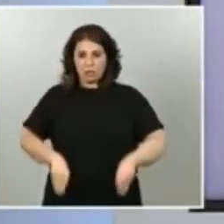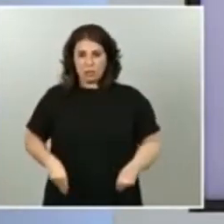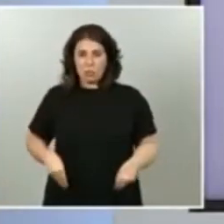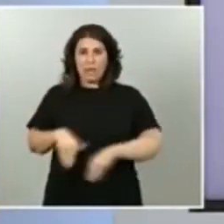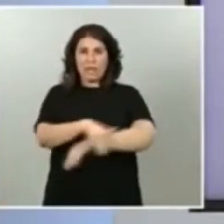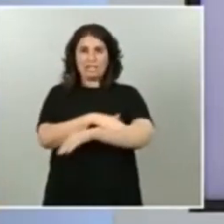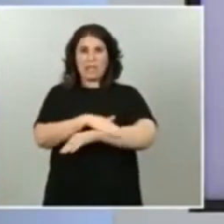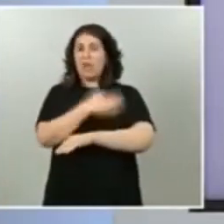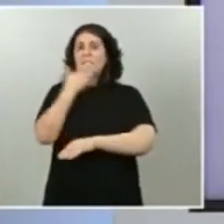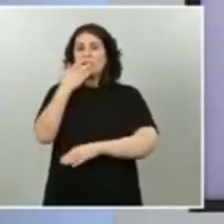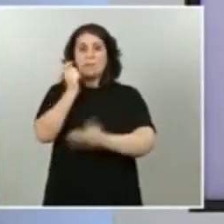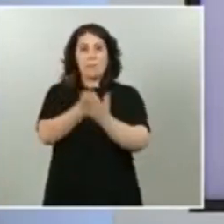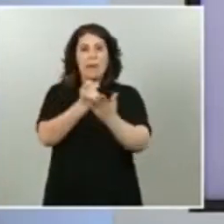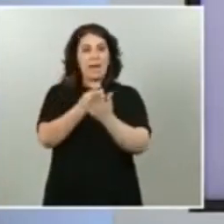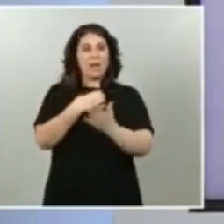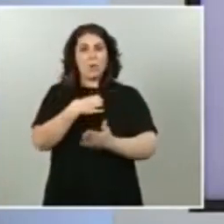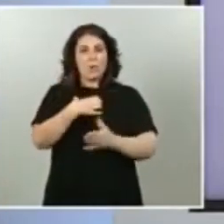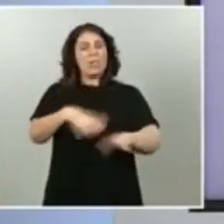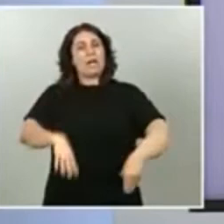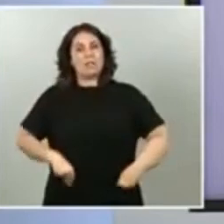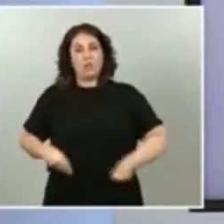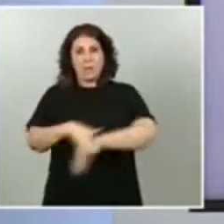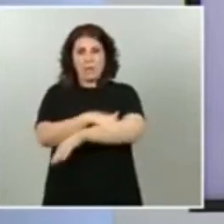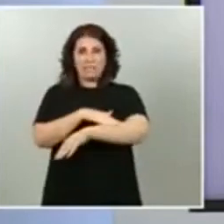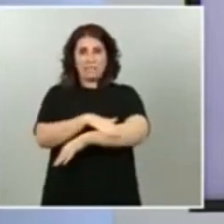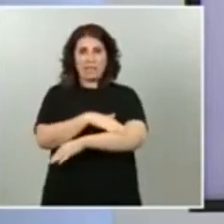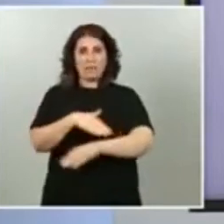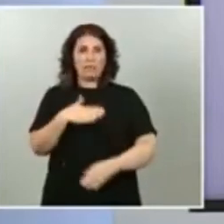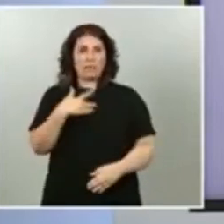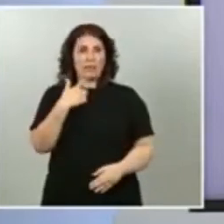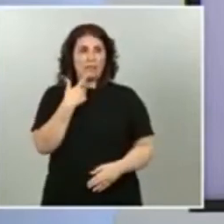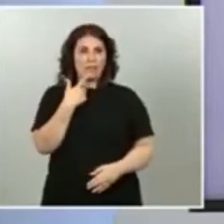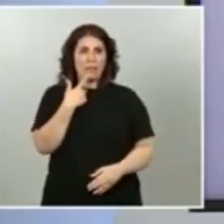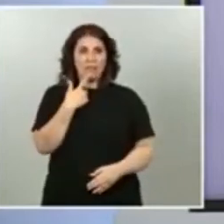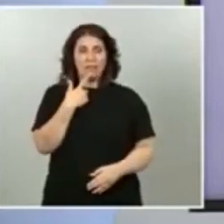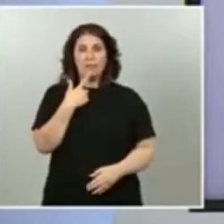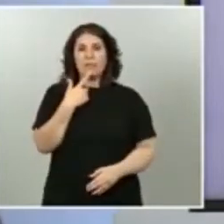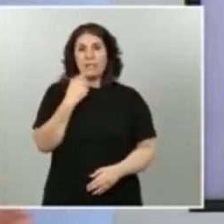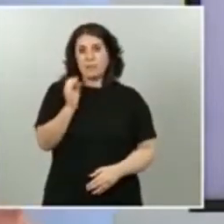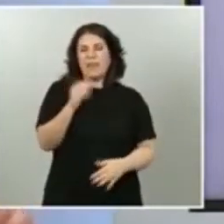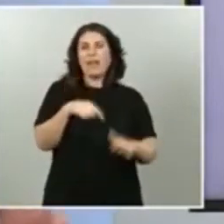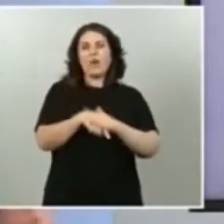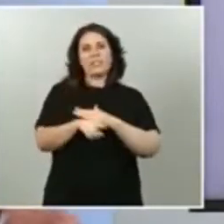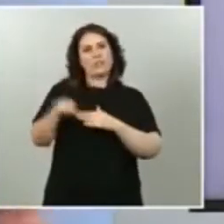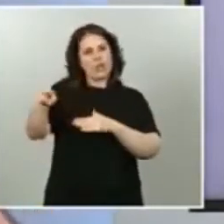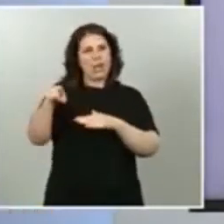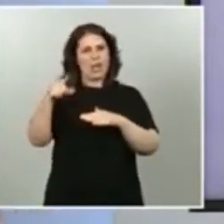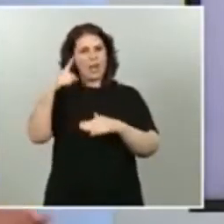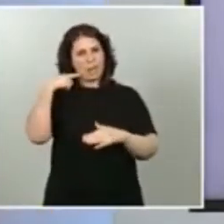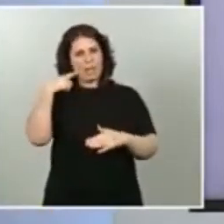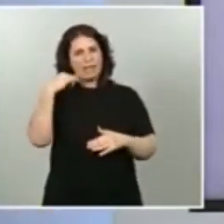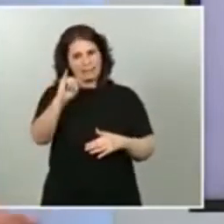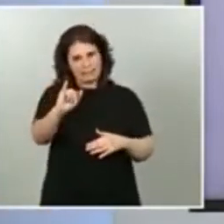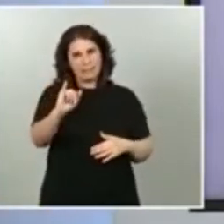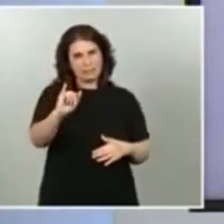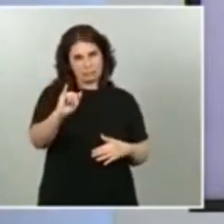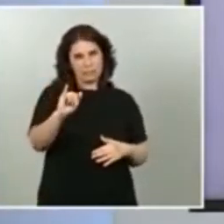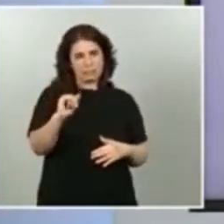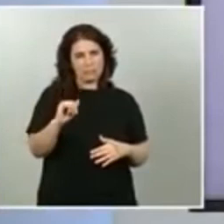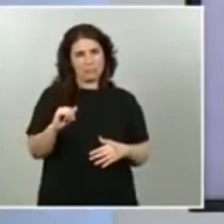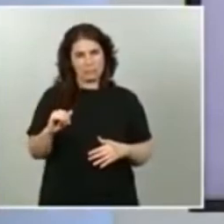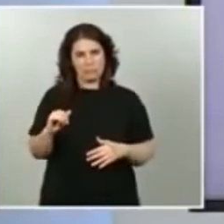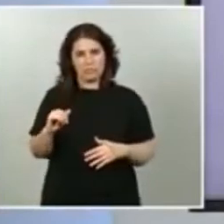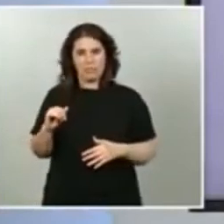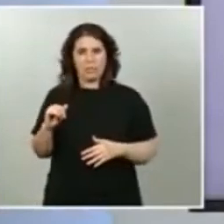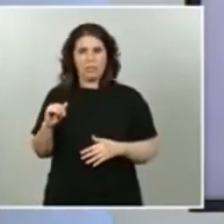por lo tanto es un producto que es verdad que está gestionando la banca que se fueron sumando no a mucho